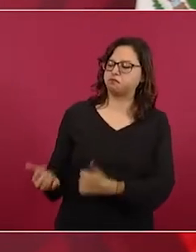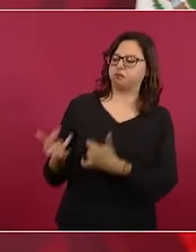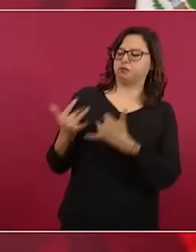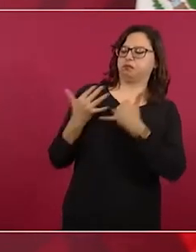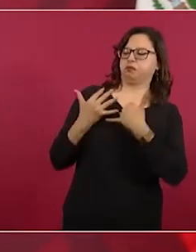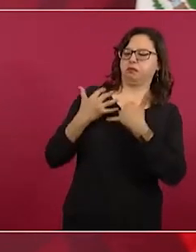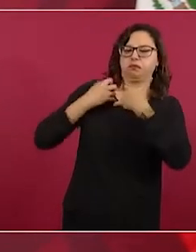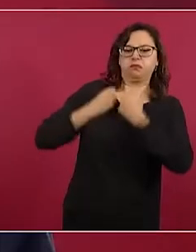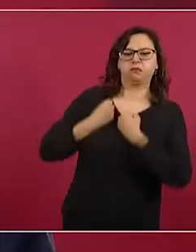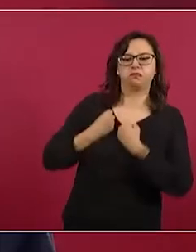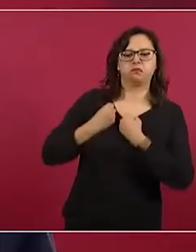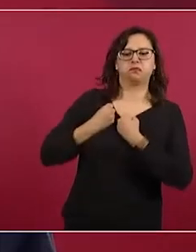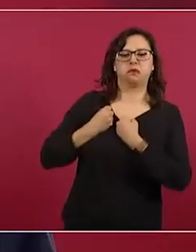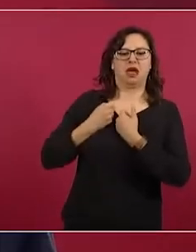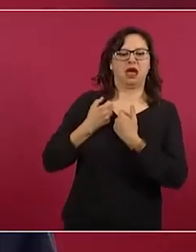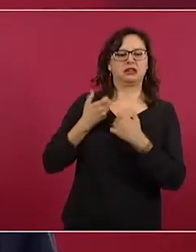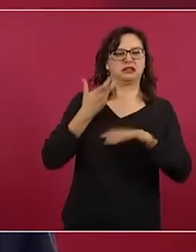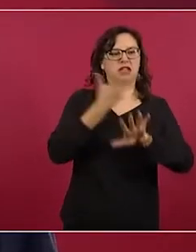una invasión.